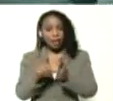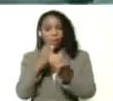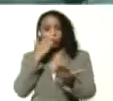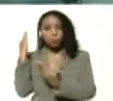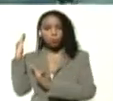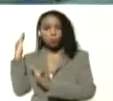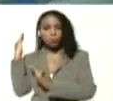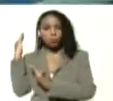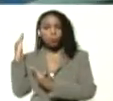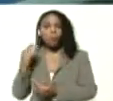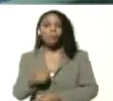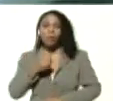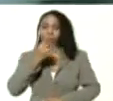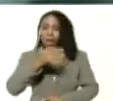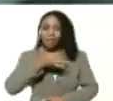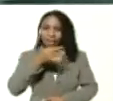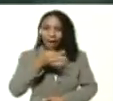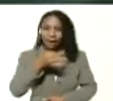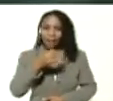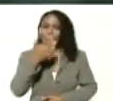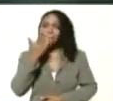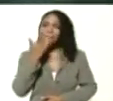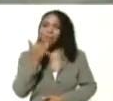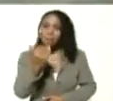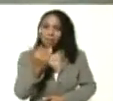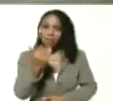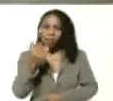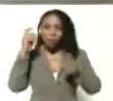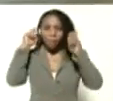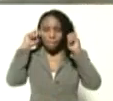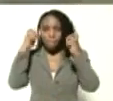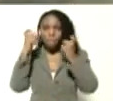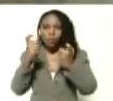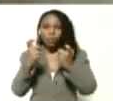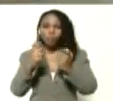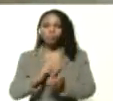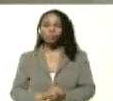Buenas tardes, presidente. Permiso para retirarme el tapabocas.